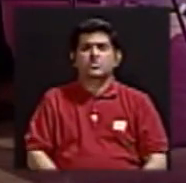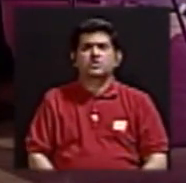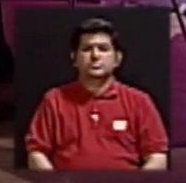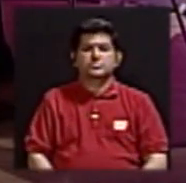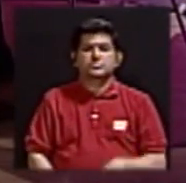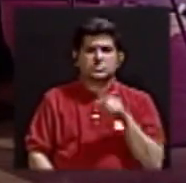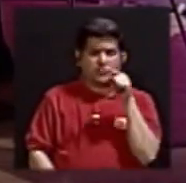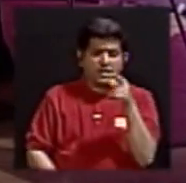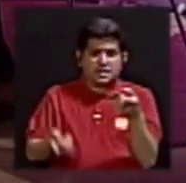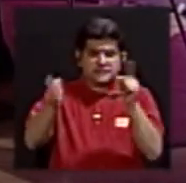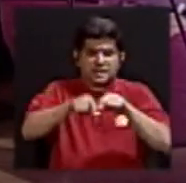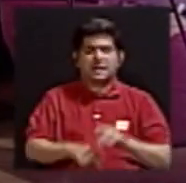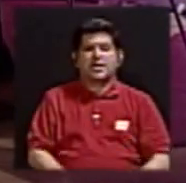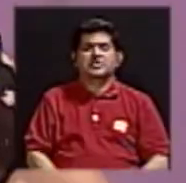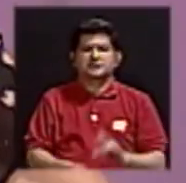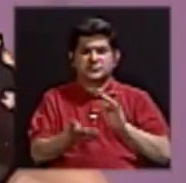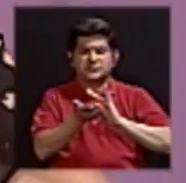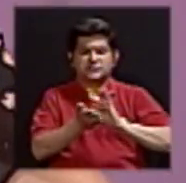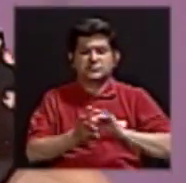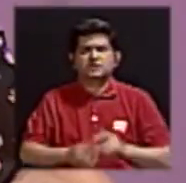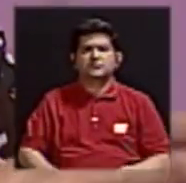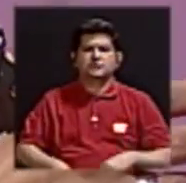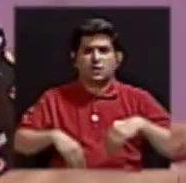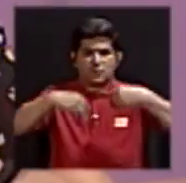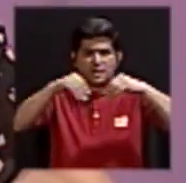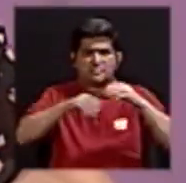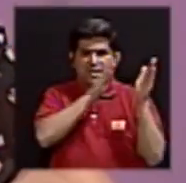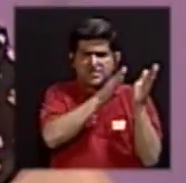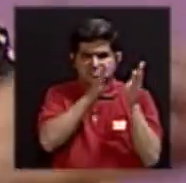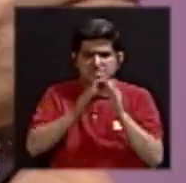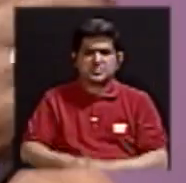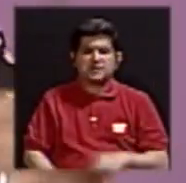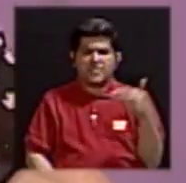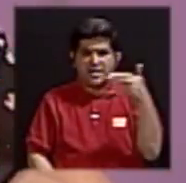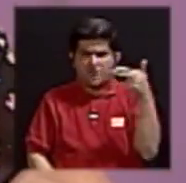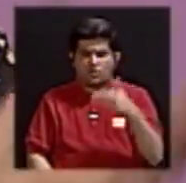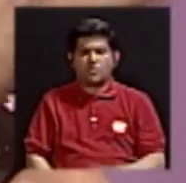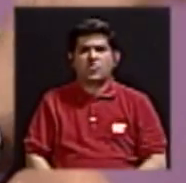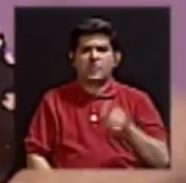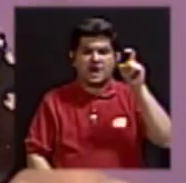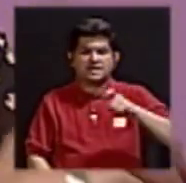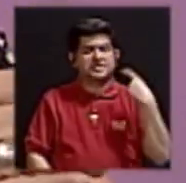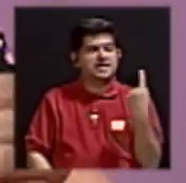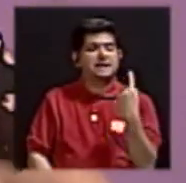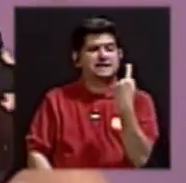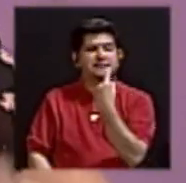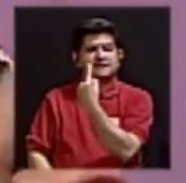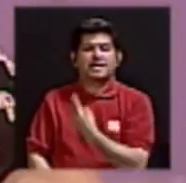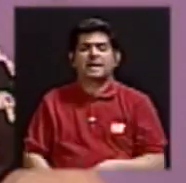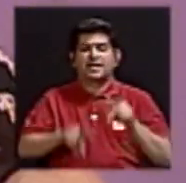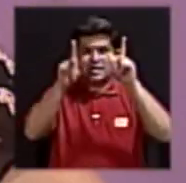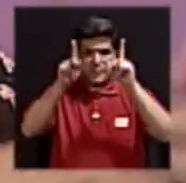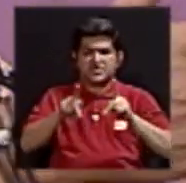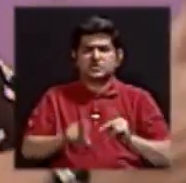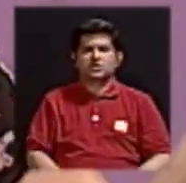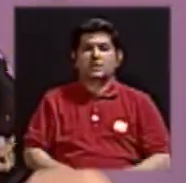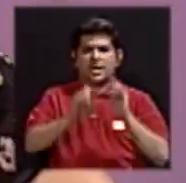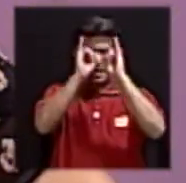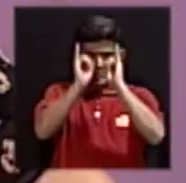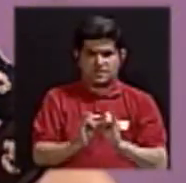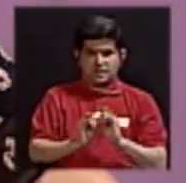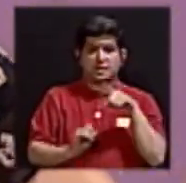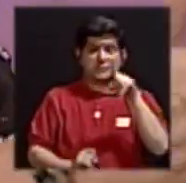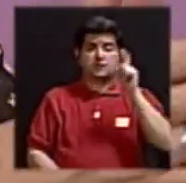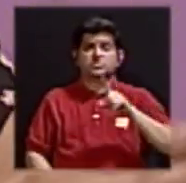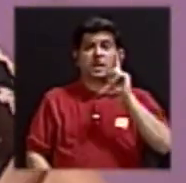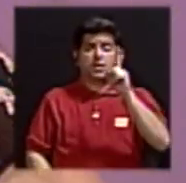que son farmacias que nos preparan las hormonas para la necesidad de cada individuo. Usted puede